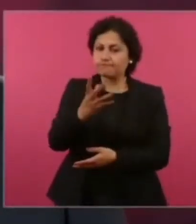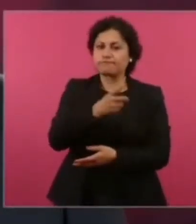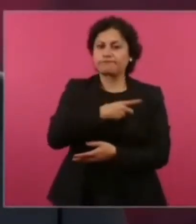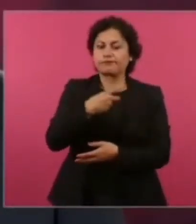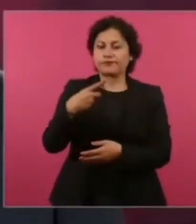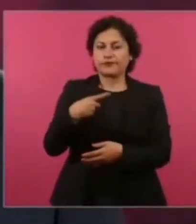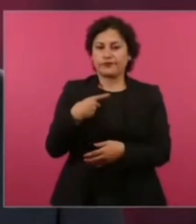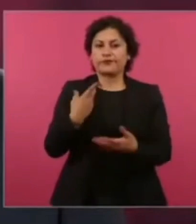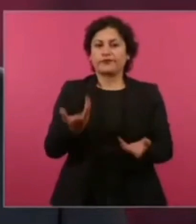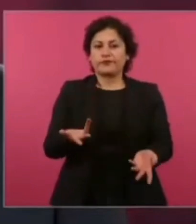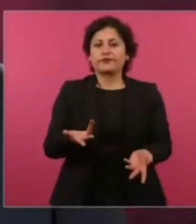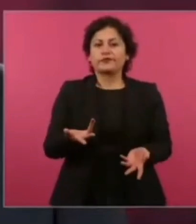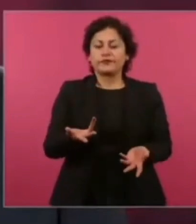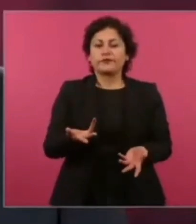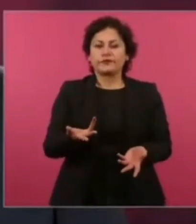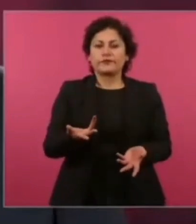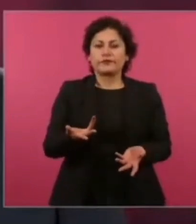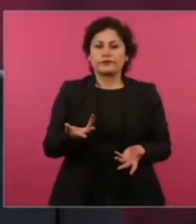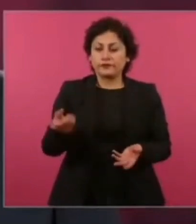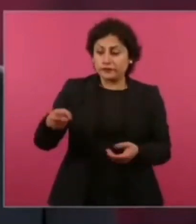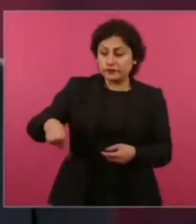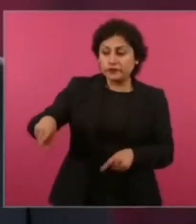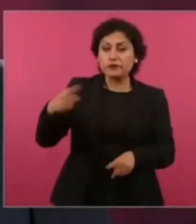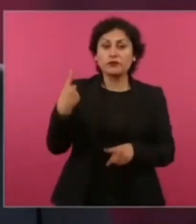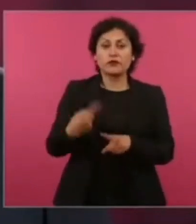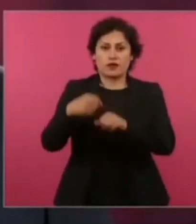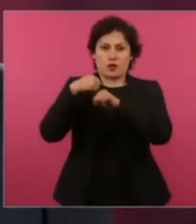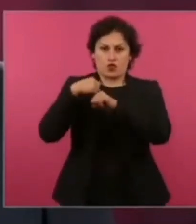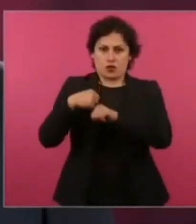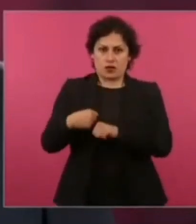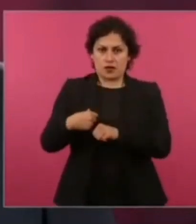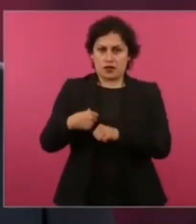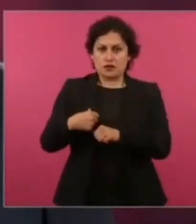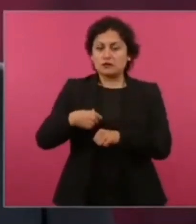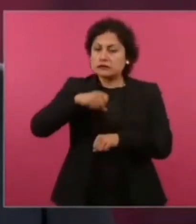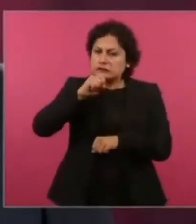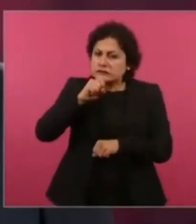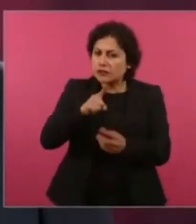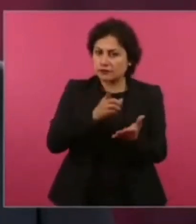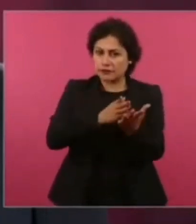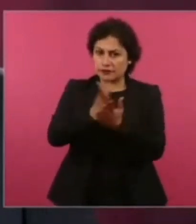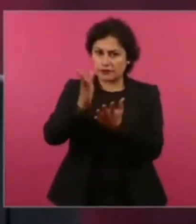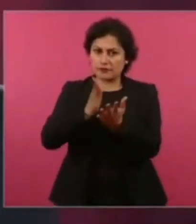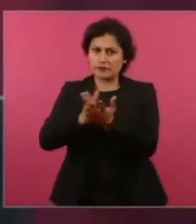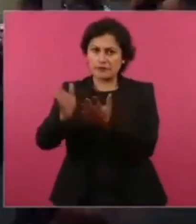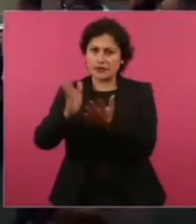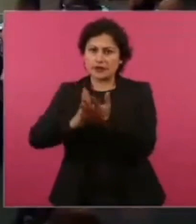en autoridades y medios de